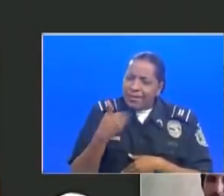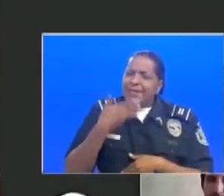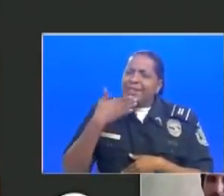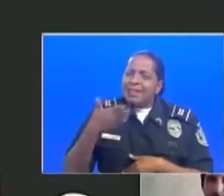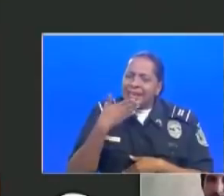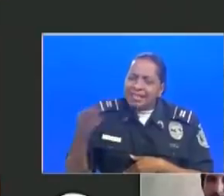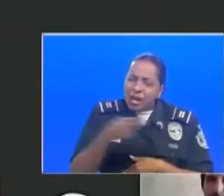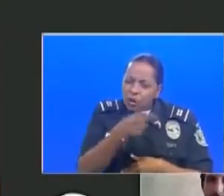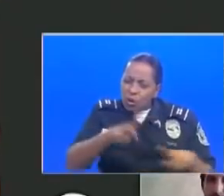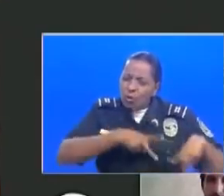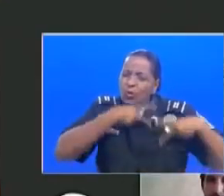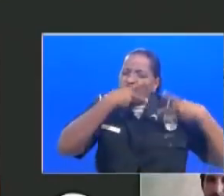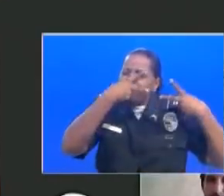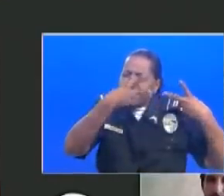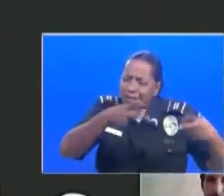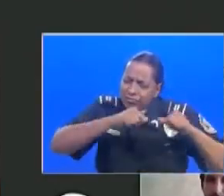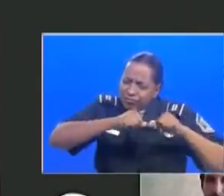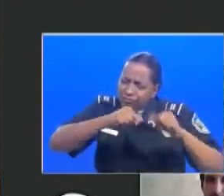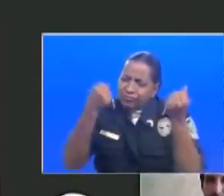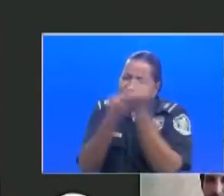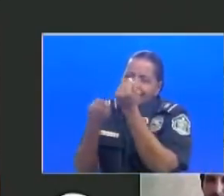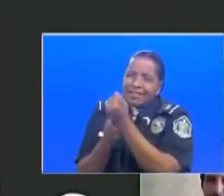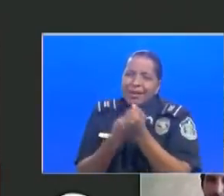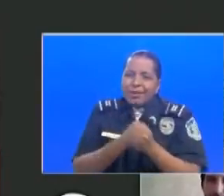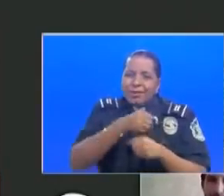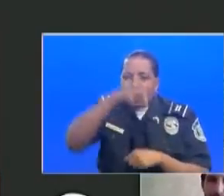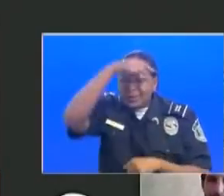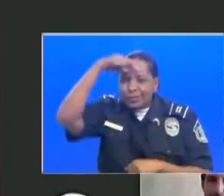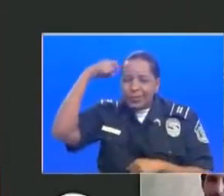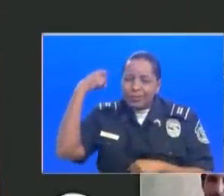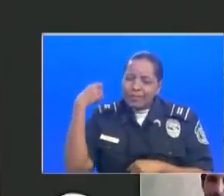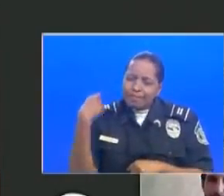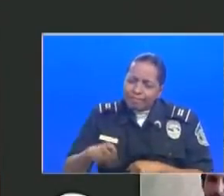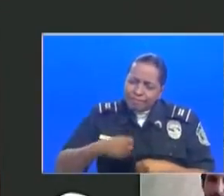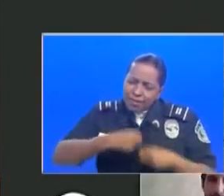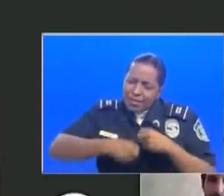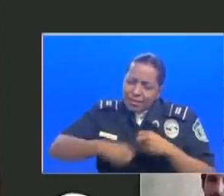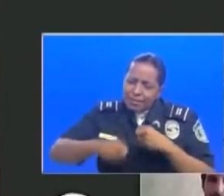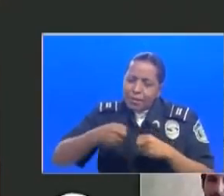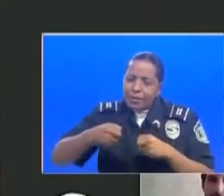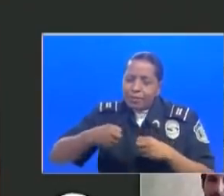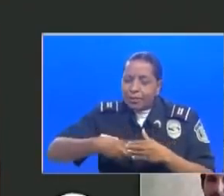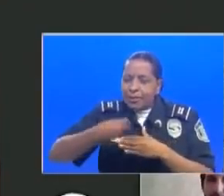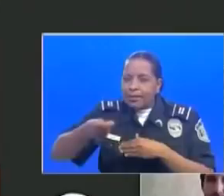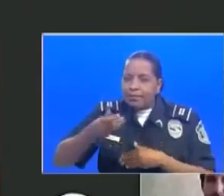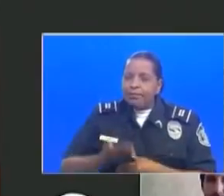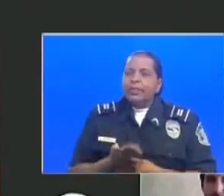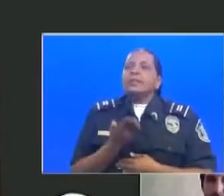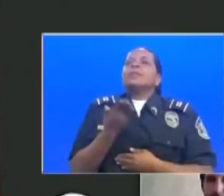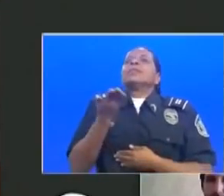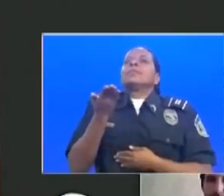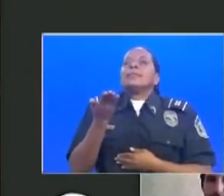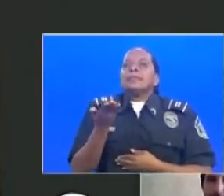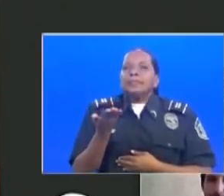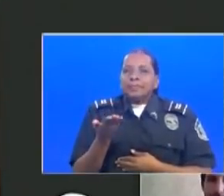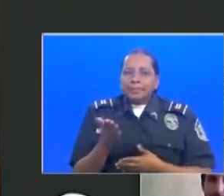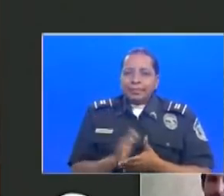a ustedes pudimos echar hacia adelante esta tragedia y salir con la frente en alto